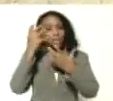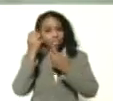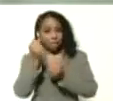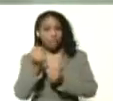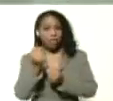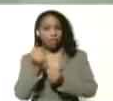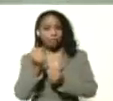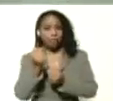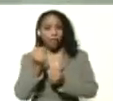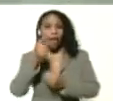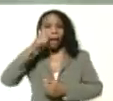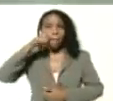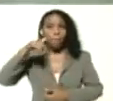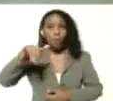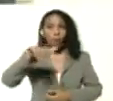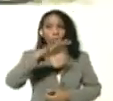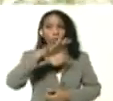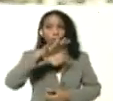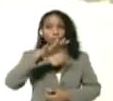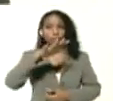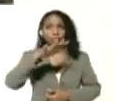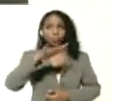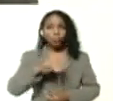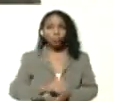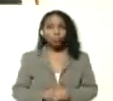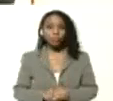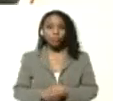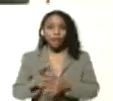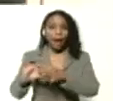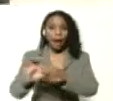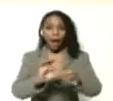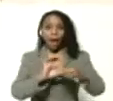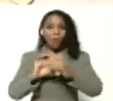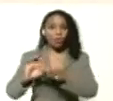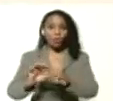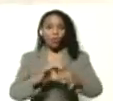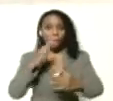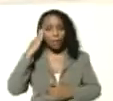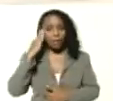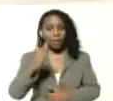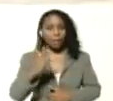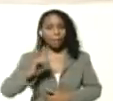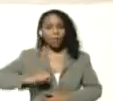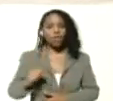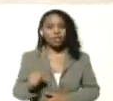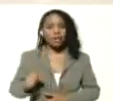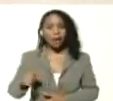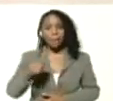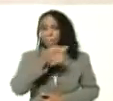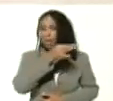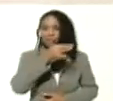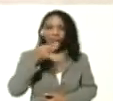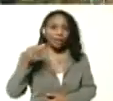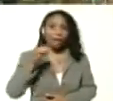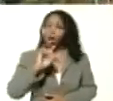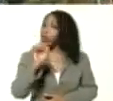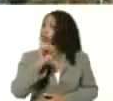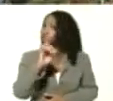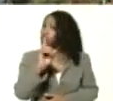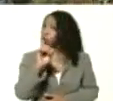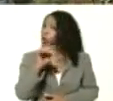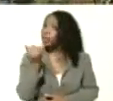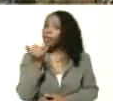es un pueblo en la unión cívico militar policial perfecta no se equivoquen